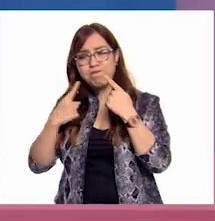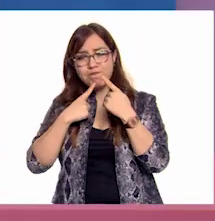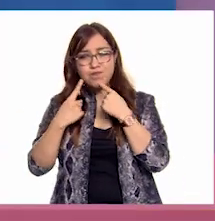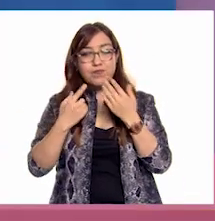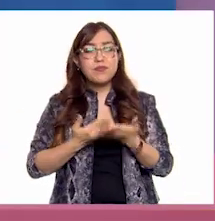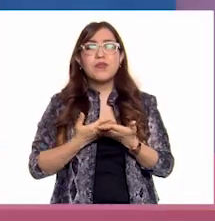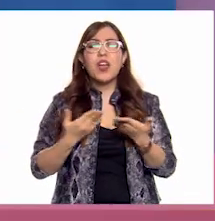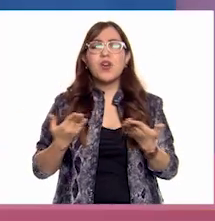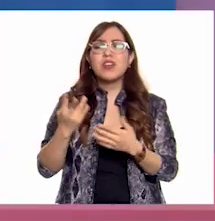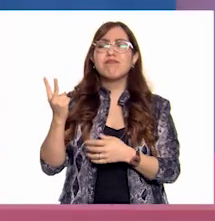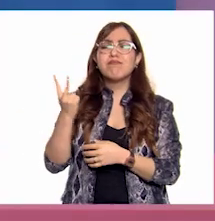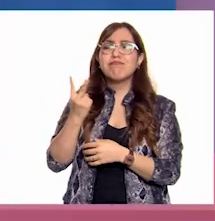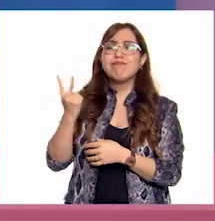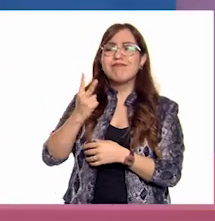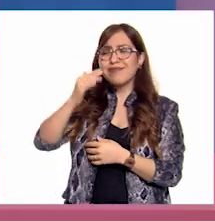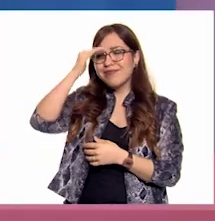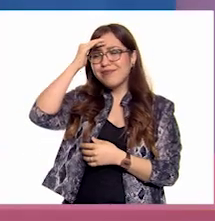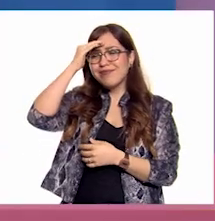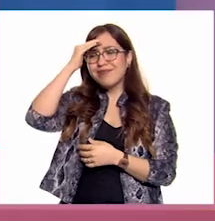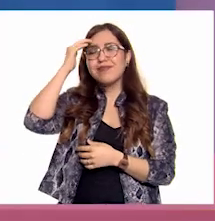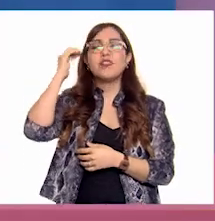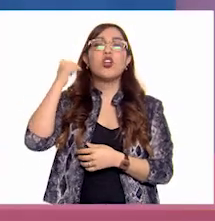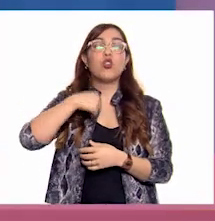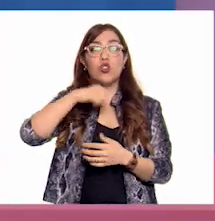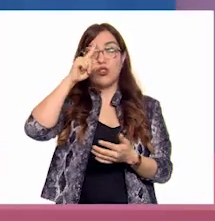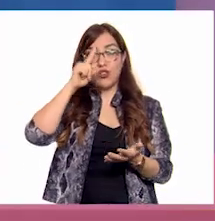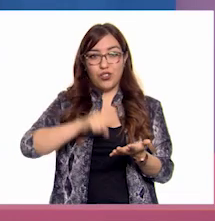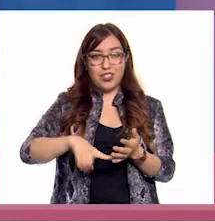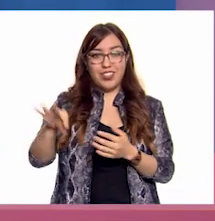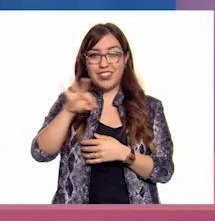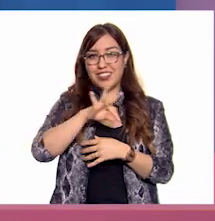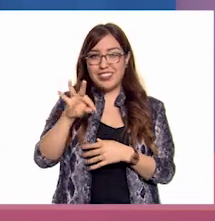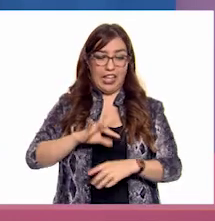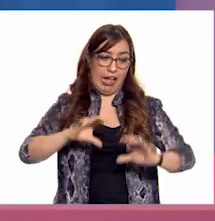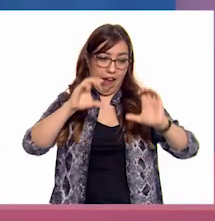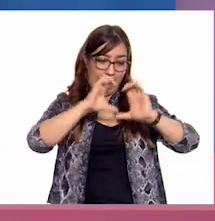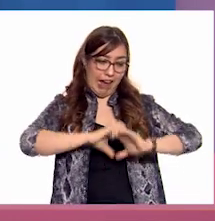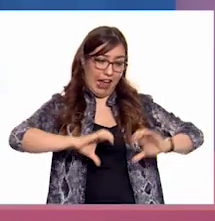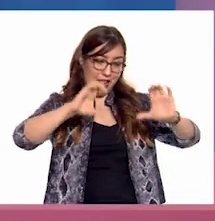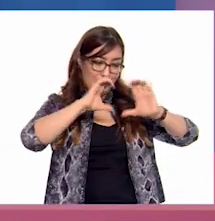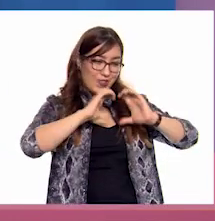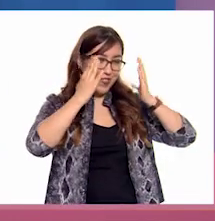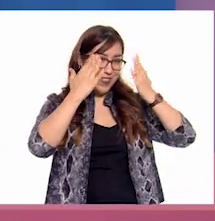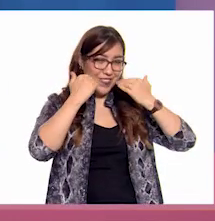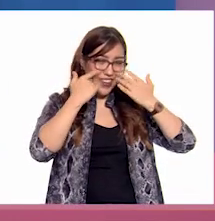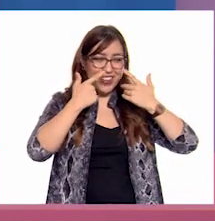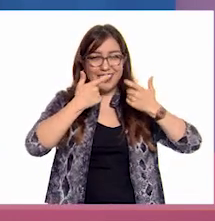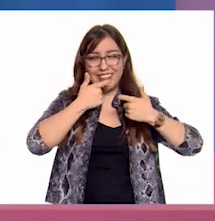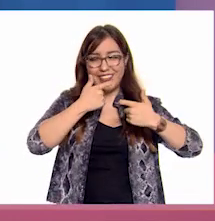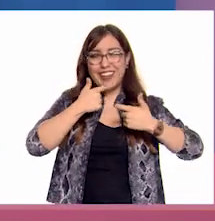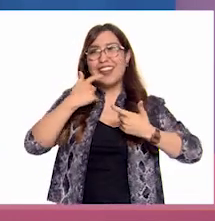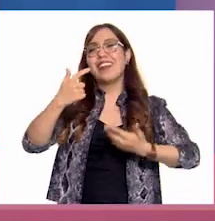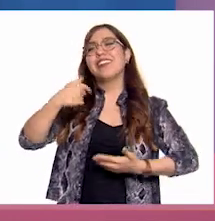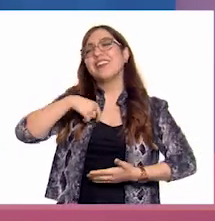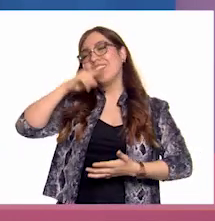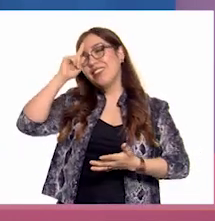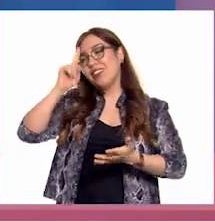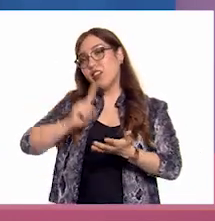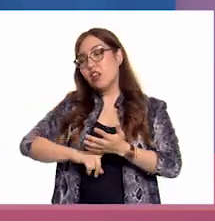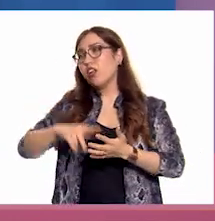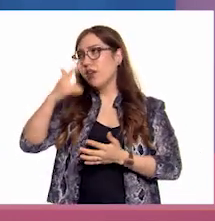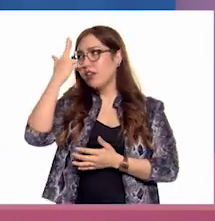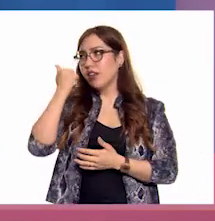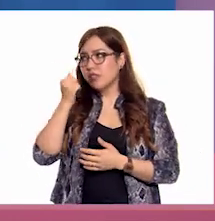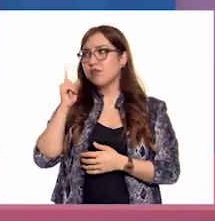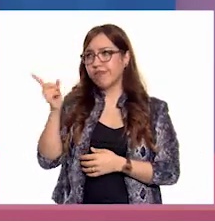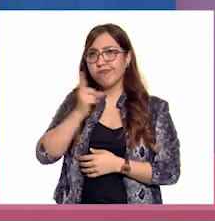Pues Que aunque no tengas Una canción tan pegajosa Como yo Creo que tienen mucha razón En que